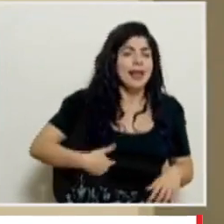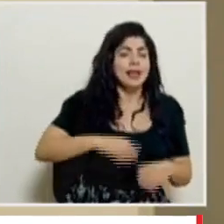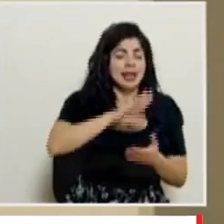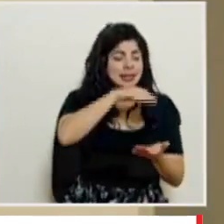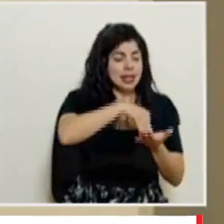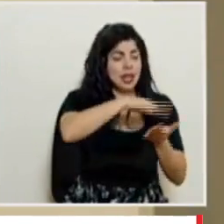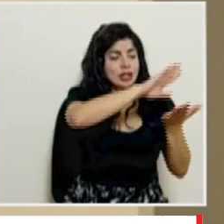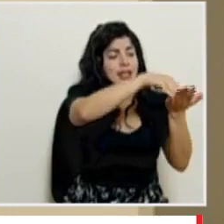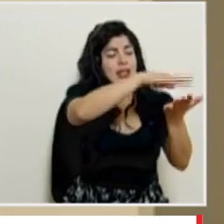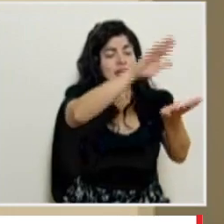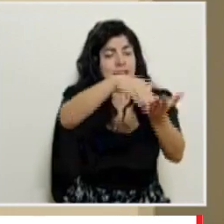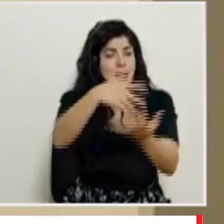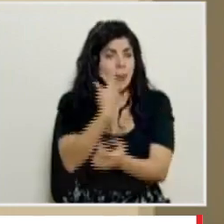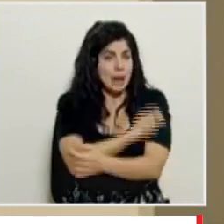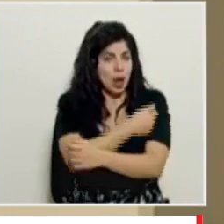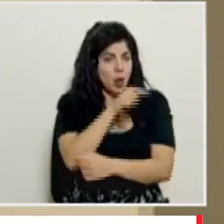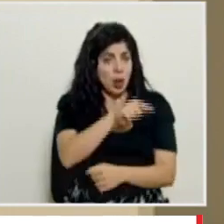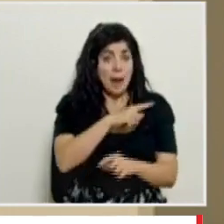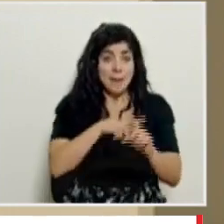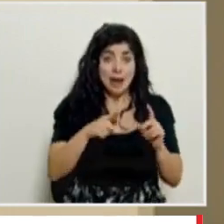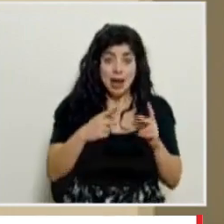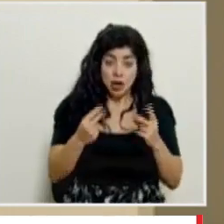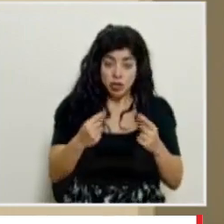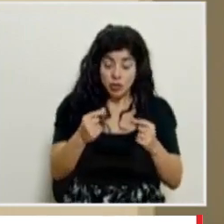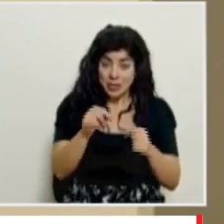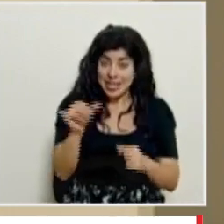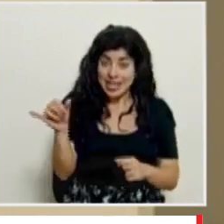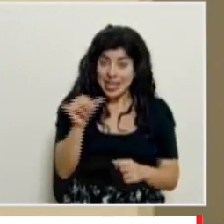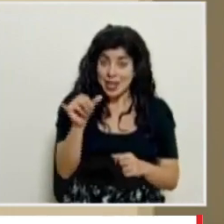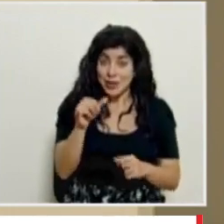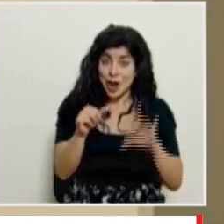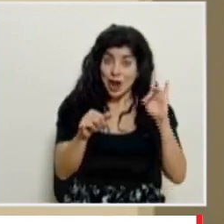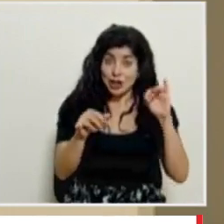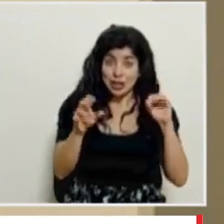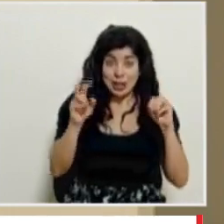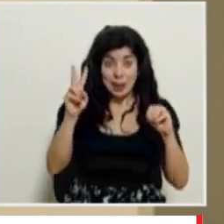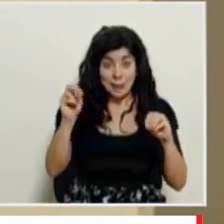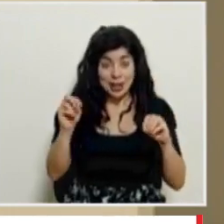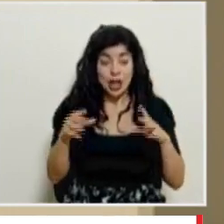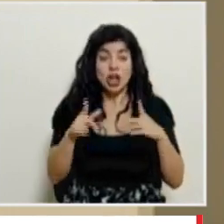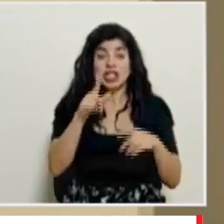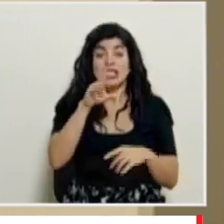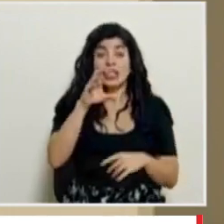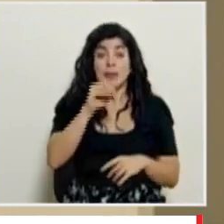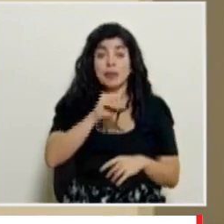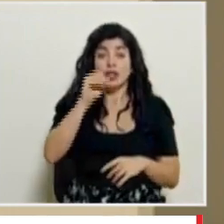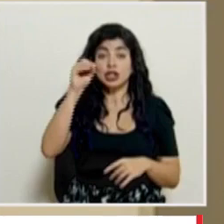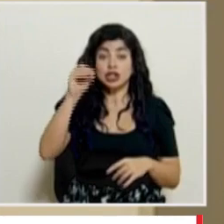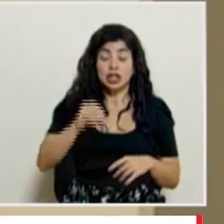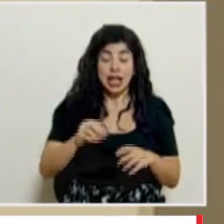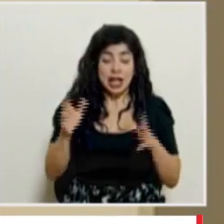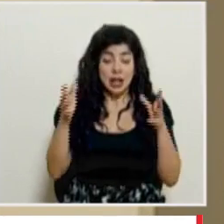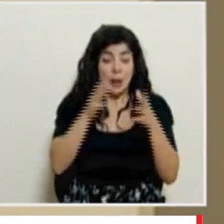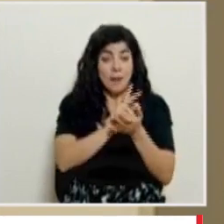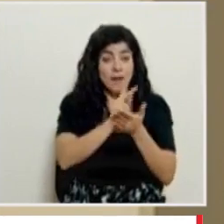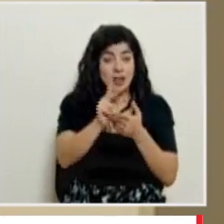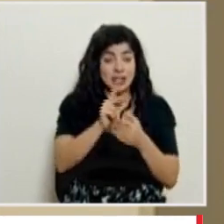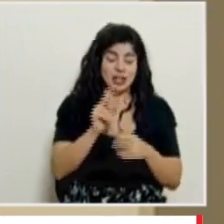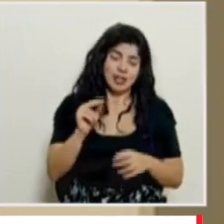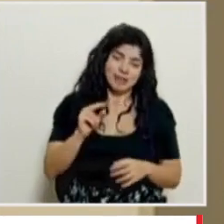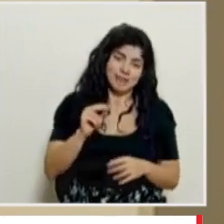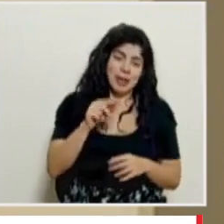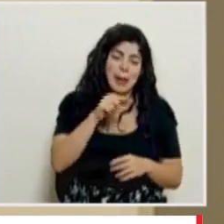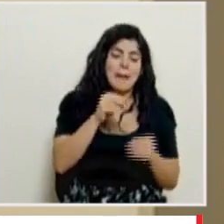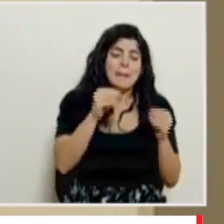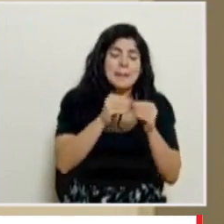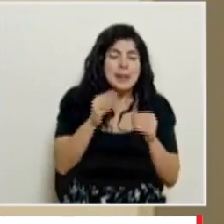vacunación pero el ritmo no va a ser el mismo que cuando era 80-20 o cuando era el 100% dedicado a colegios profesionales es